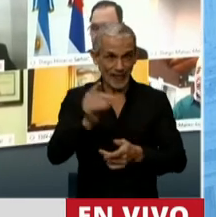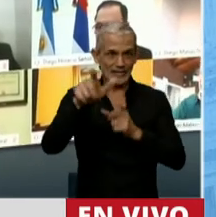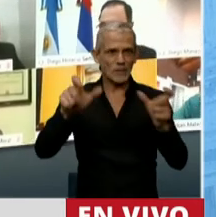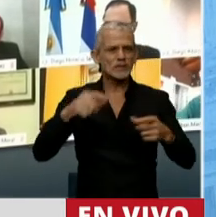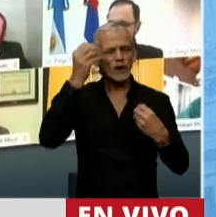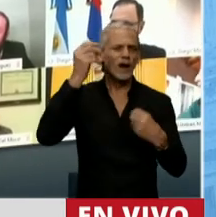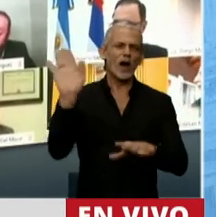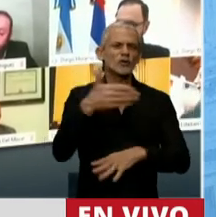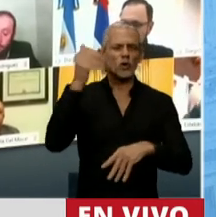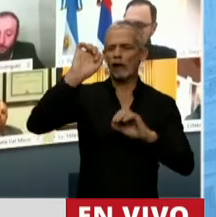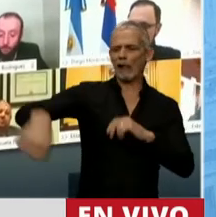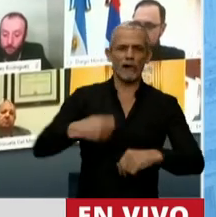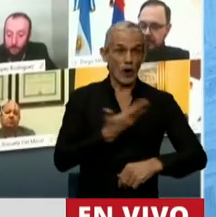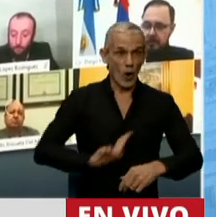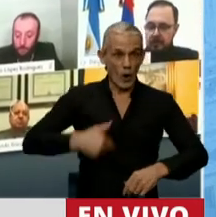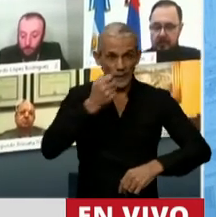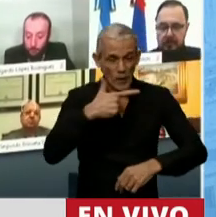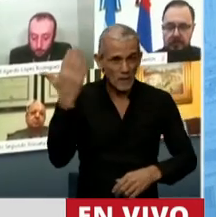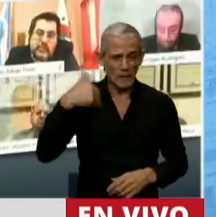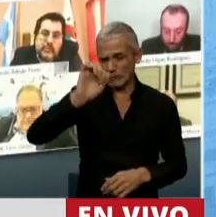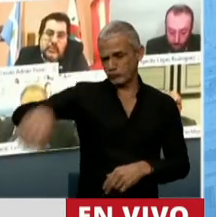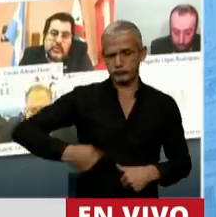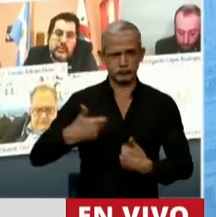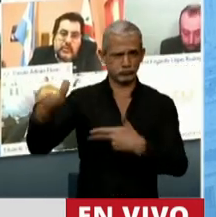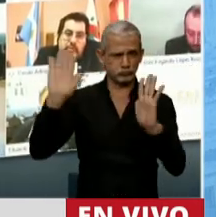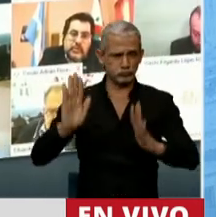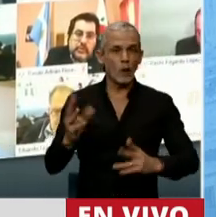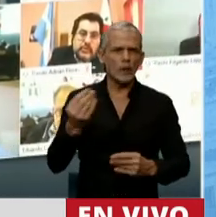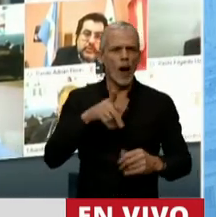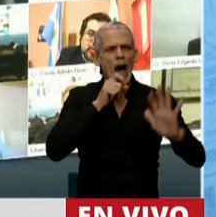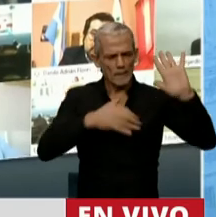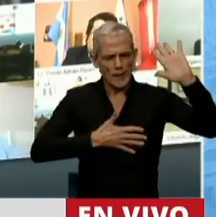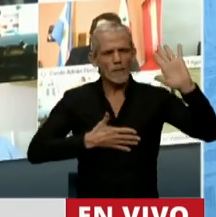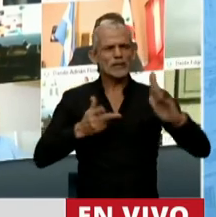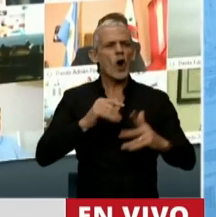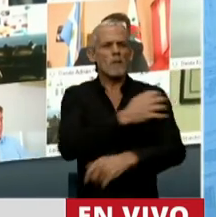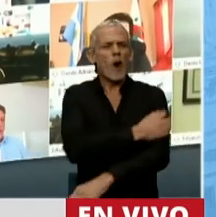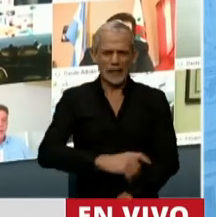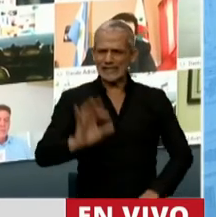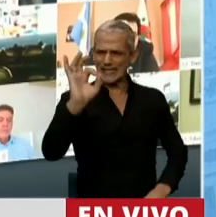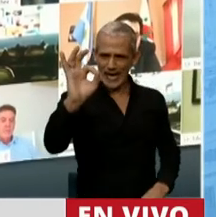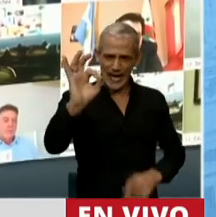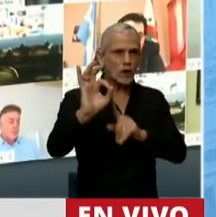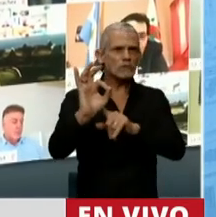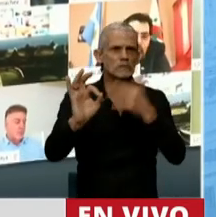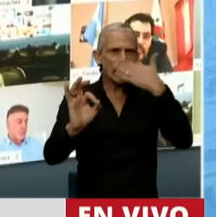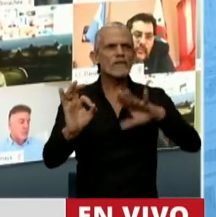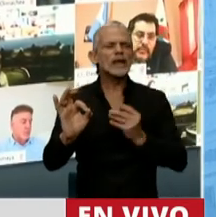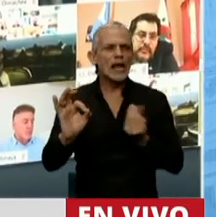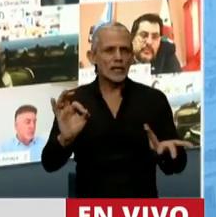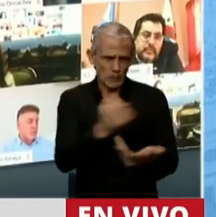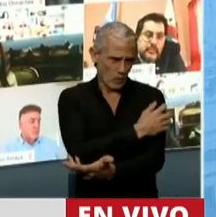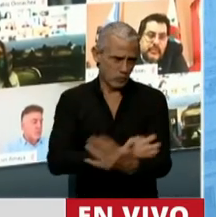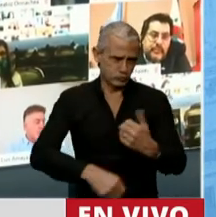olvidadas, esas que el gobierno anterior nunca tuvo en cuenta, porque prometió pobreza cero y dejó un gobierno lleno de